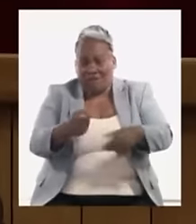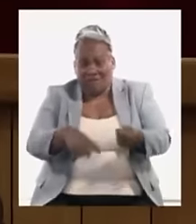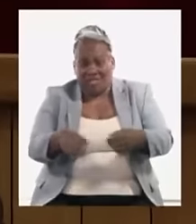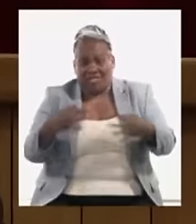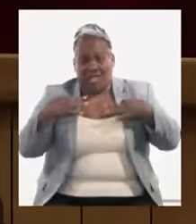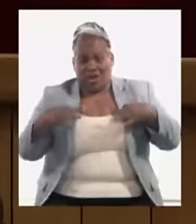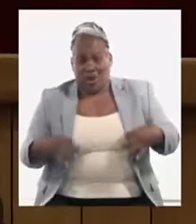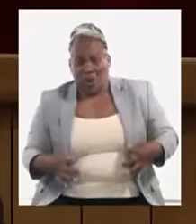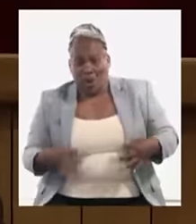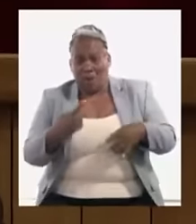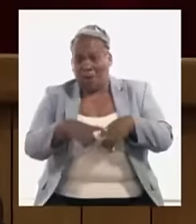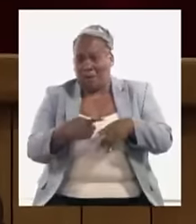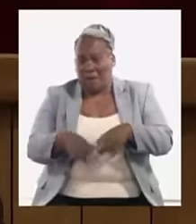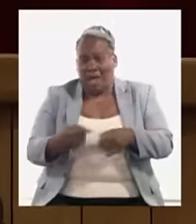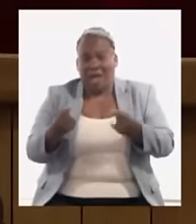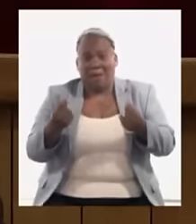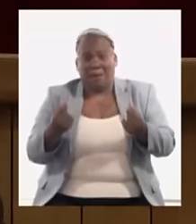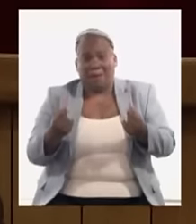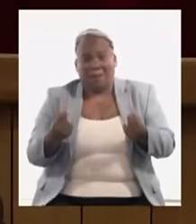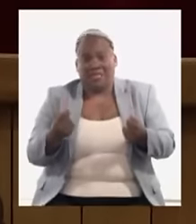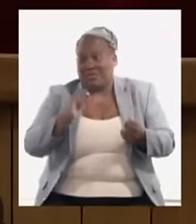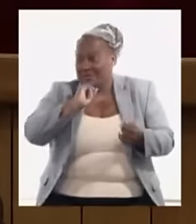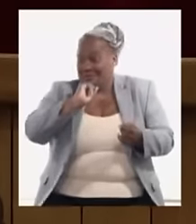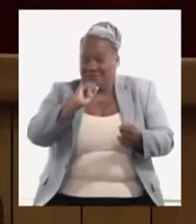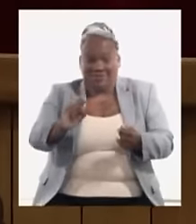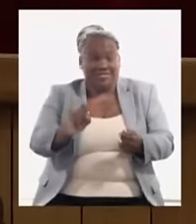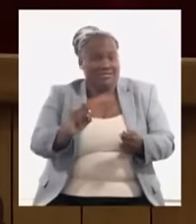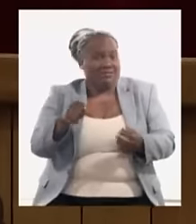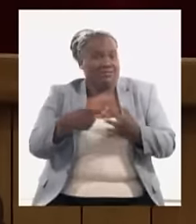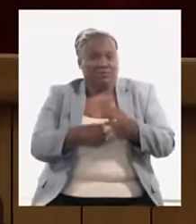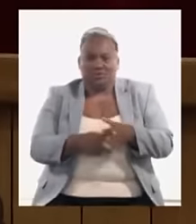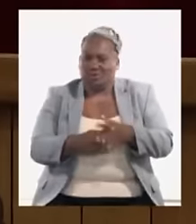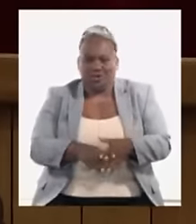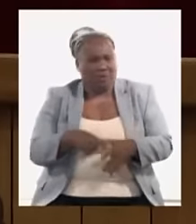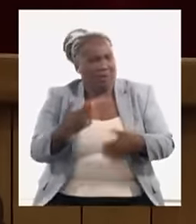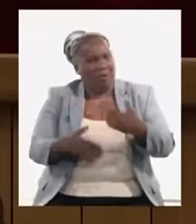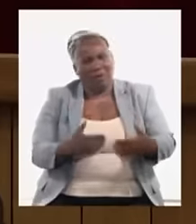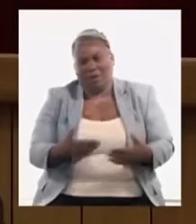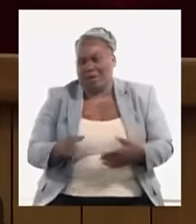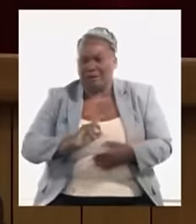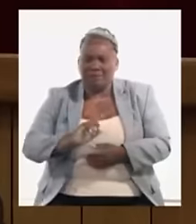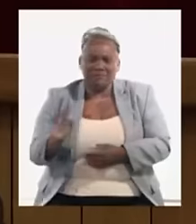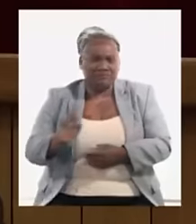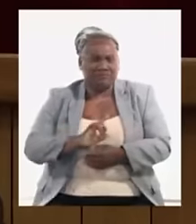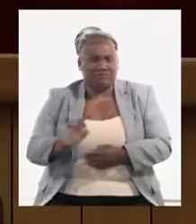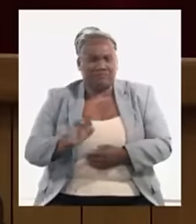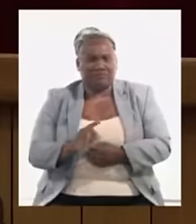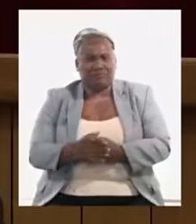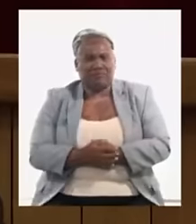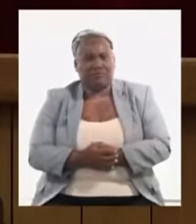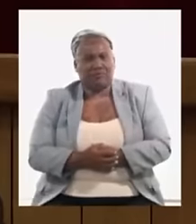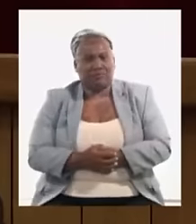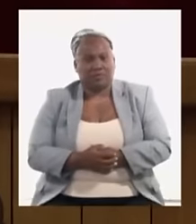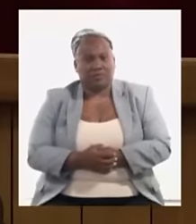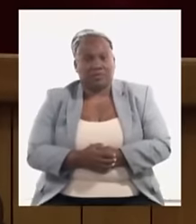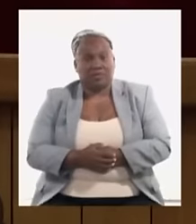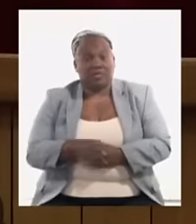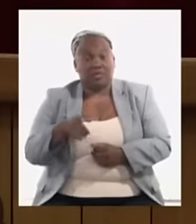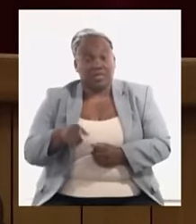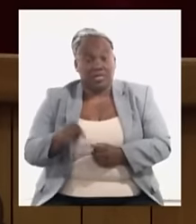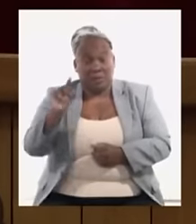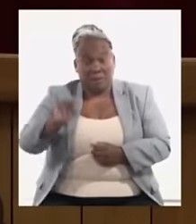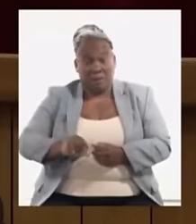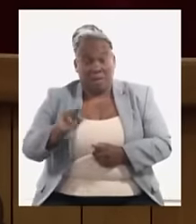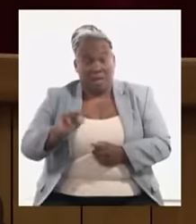terminados a unos precios inalcanzables no es lo que nos va a resolver la situación de la inflación y mucho menos que bajen los